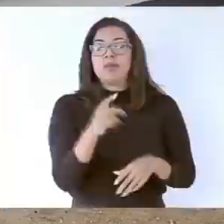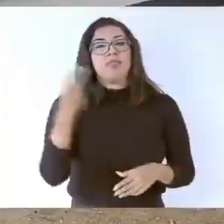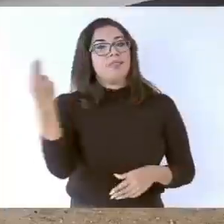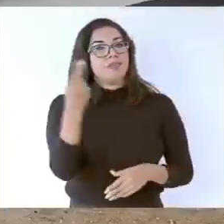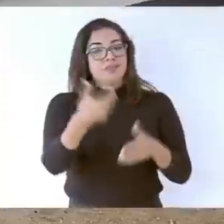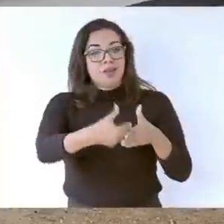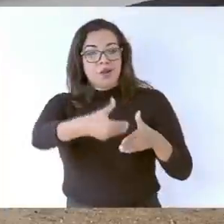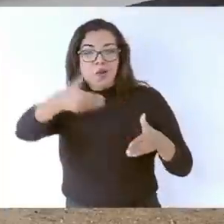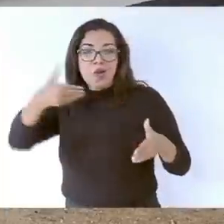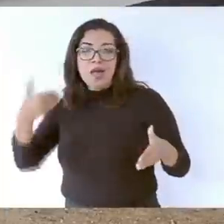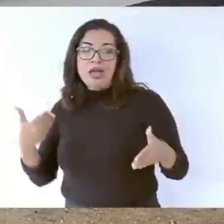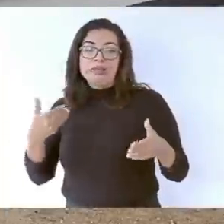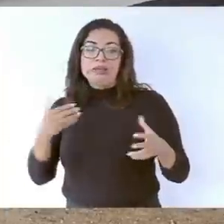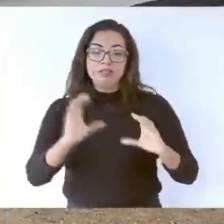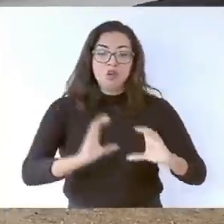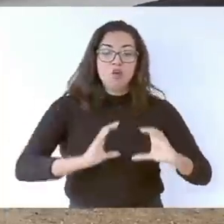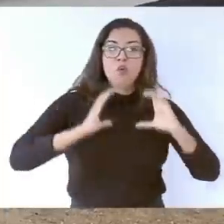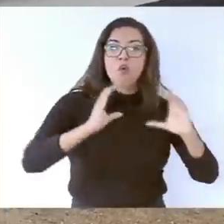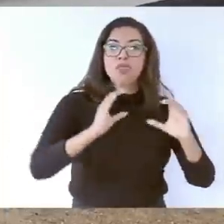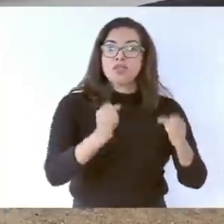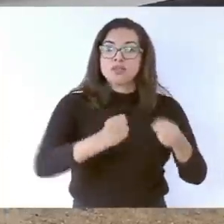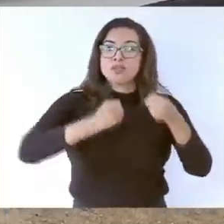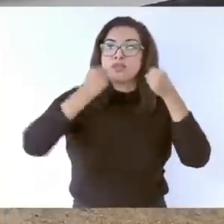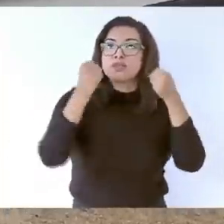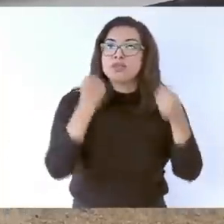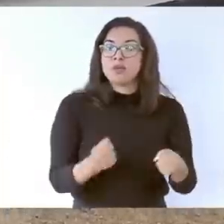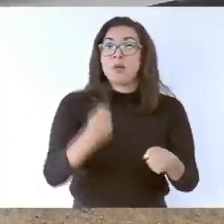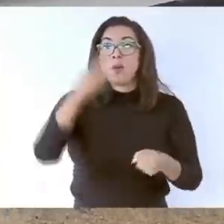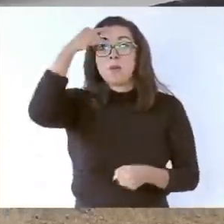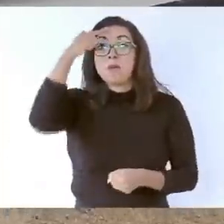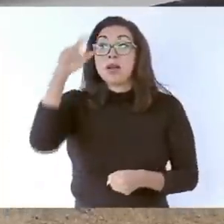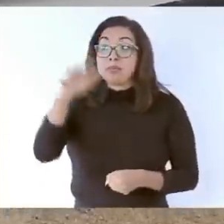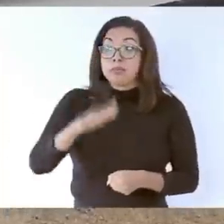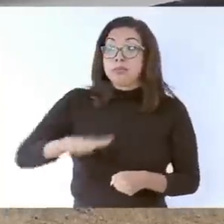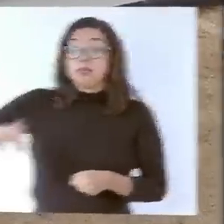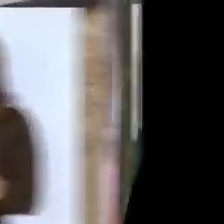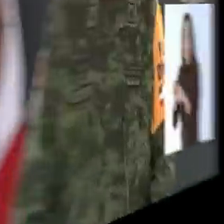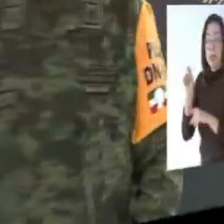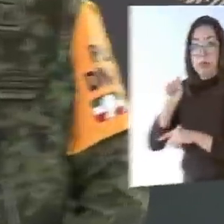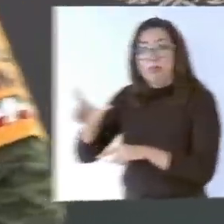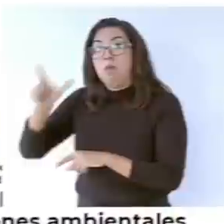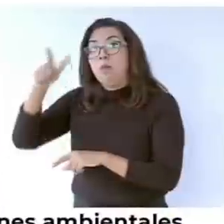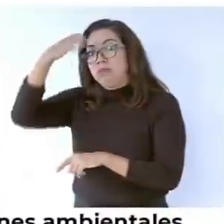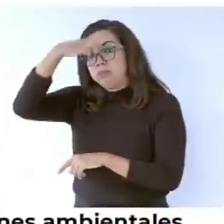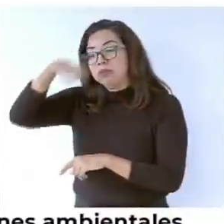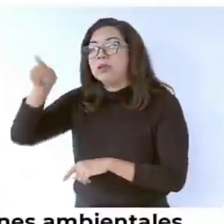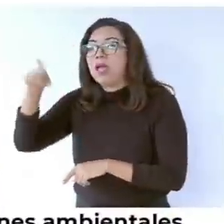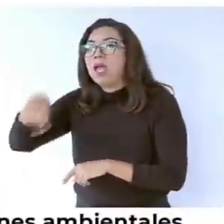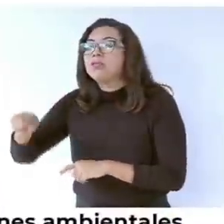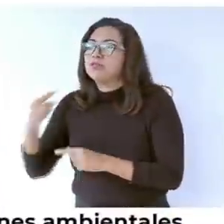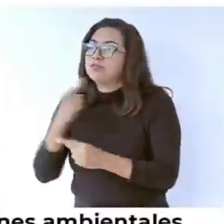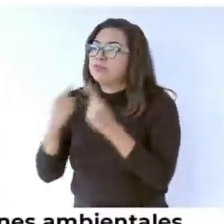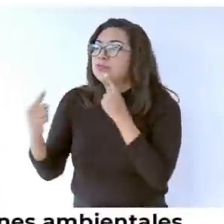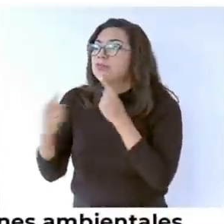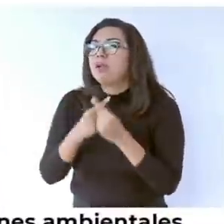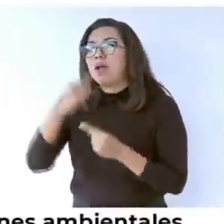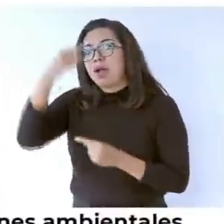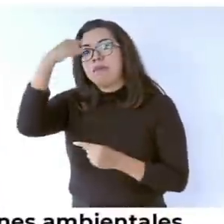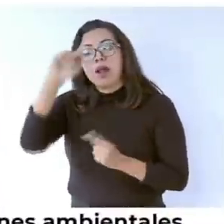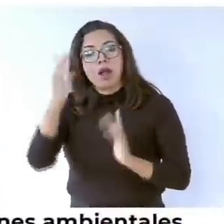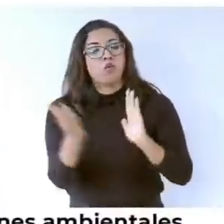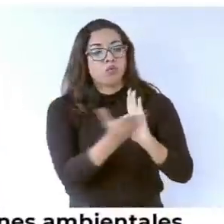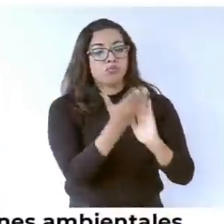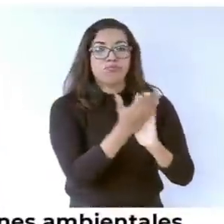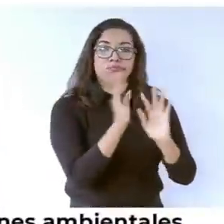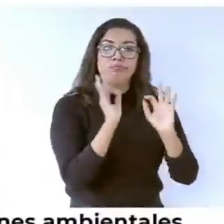funcional, con total respeto al entorno ecológico y arqueológico. Será un viaducto ferroviario